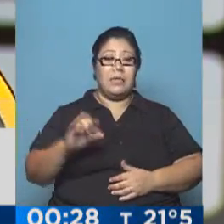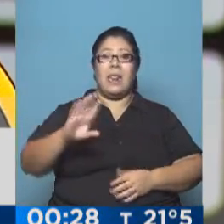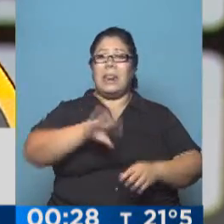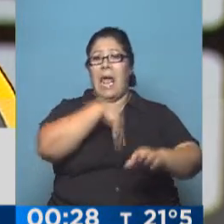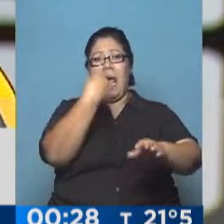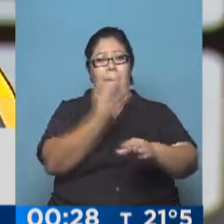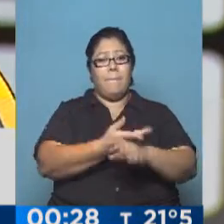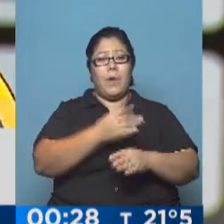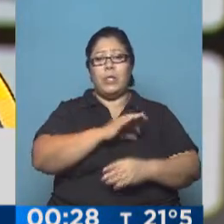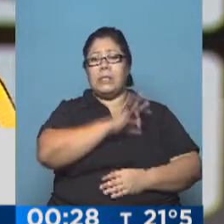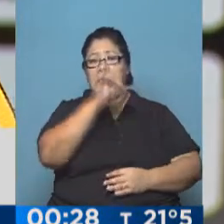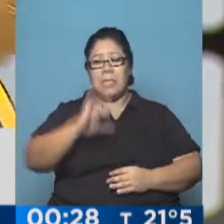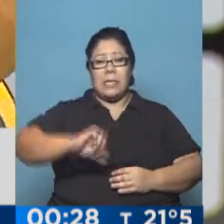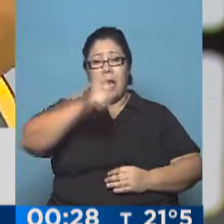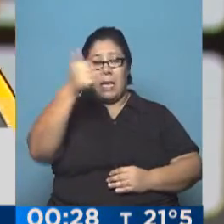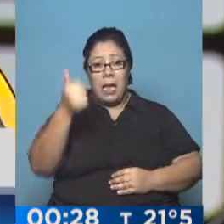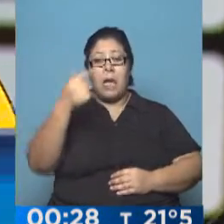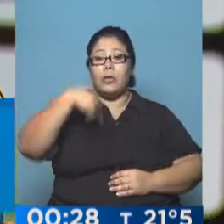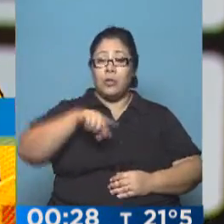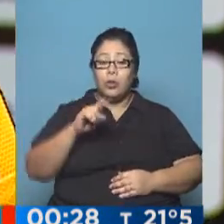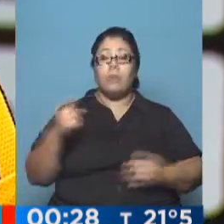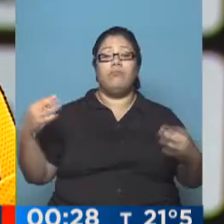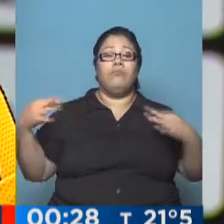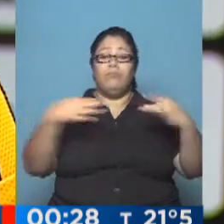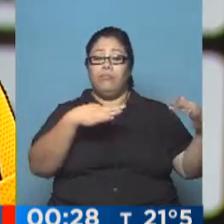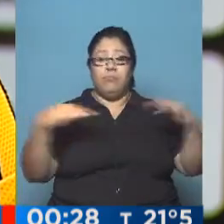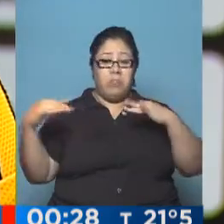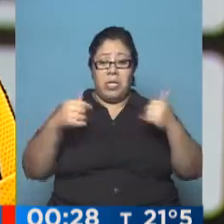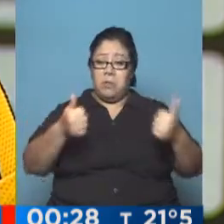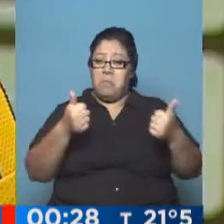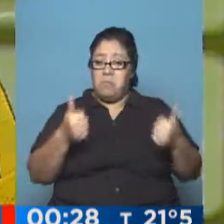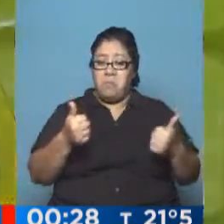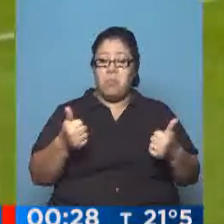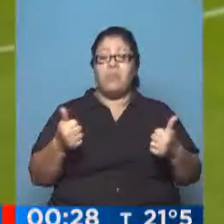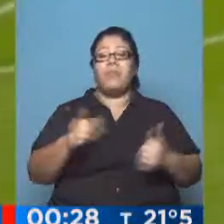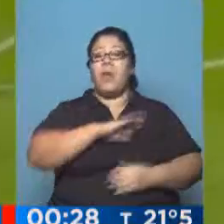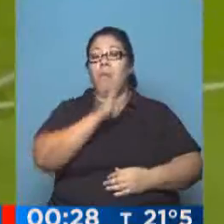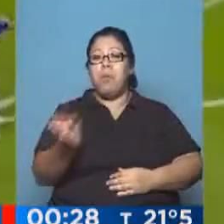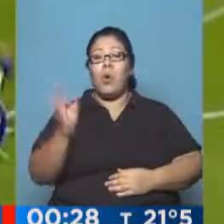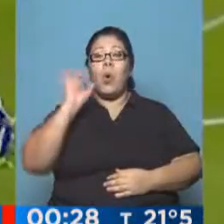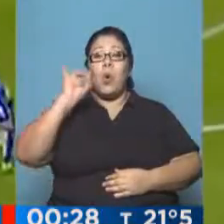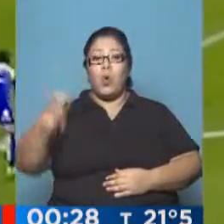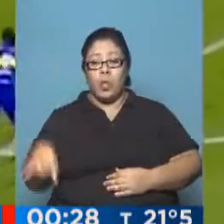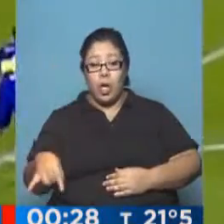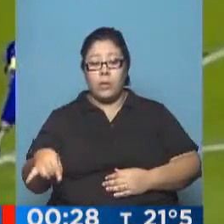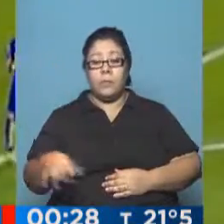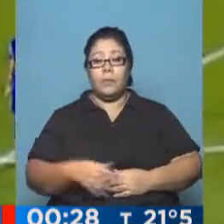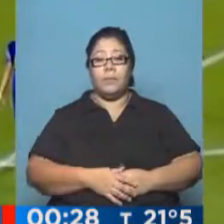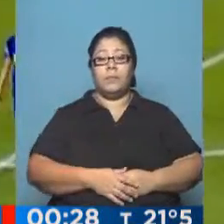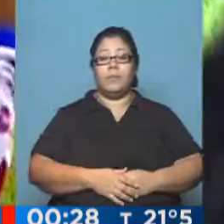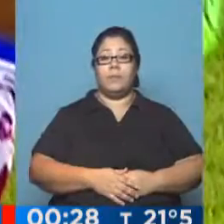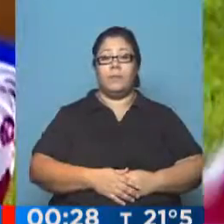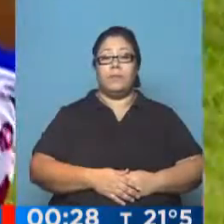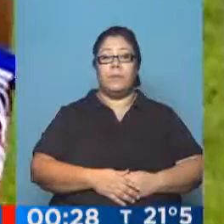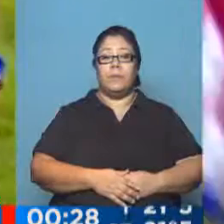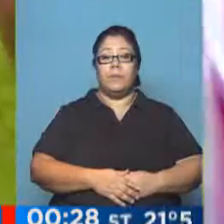y creo que le hicimos un buen partido de unión, te reitero, donde hubo una superioridad por momentos grande. Pero lo debemos